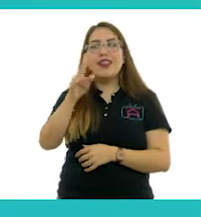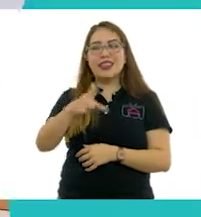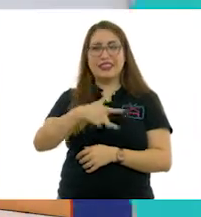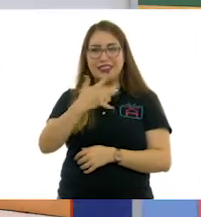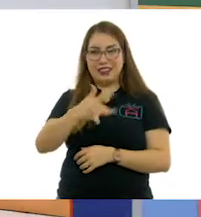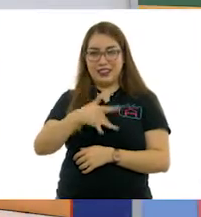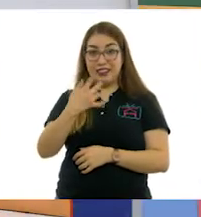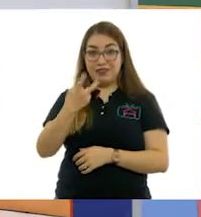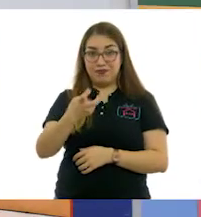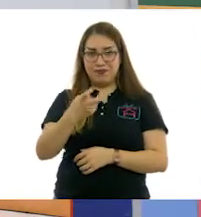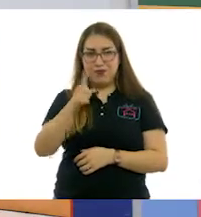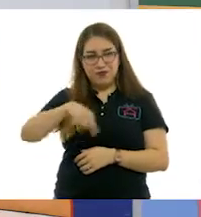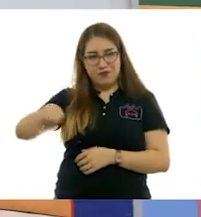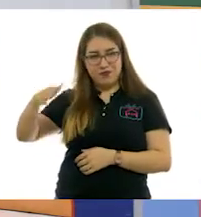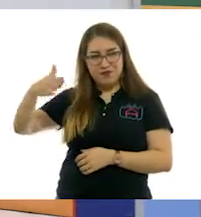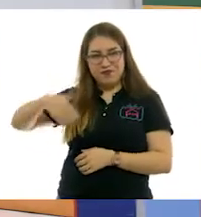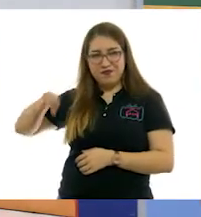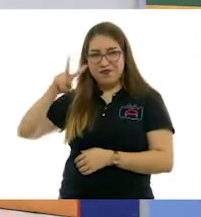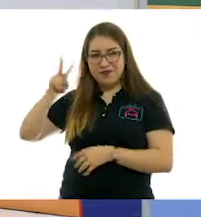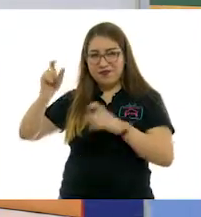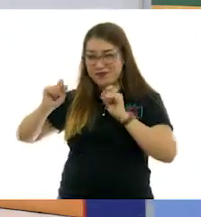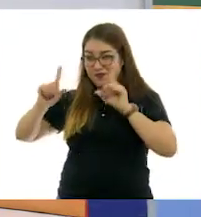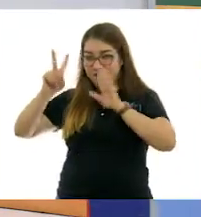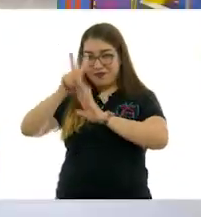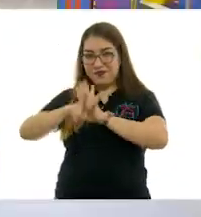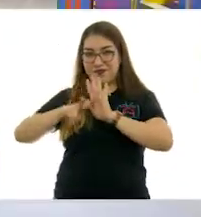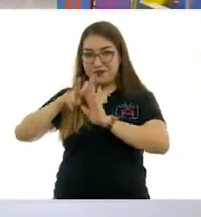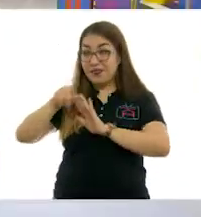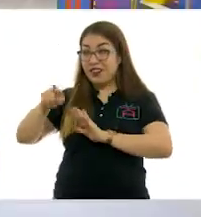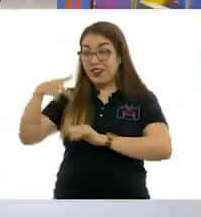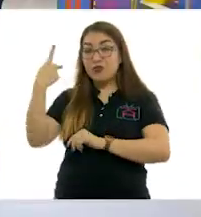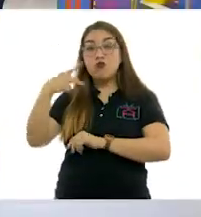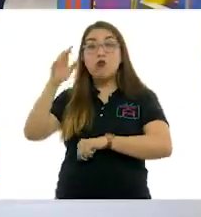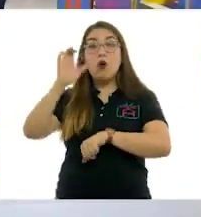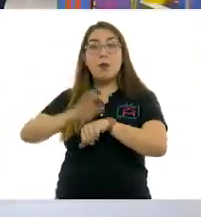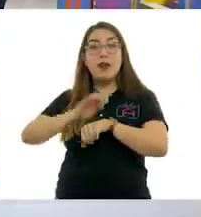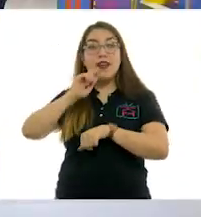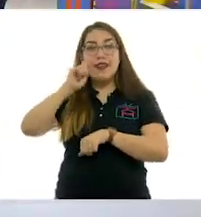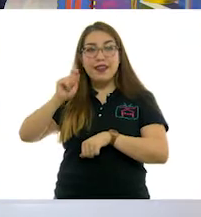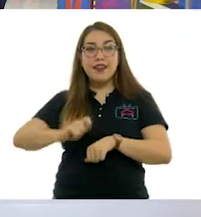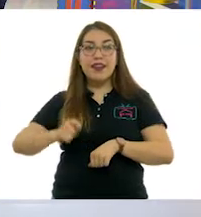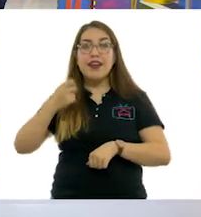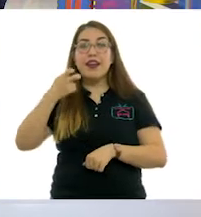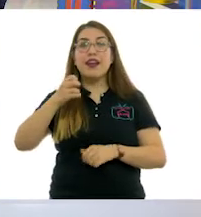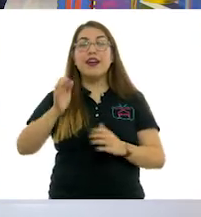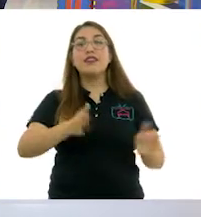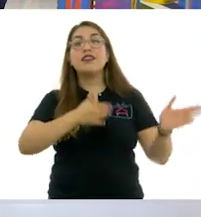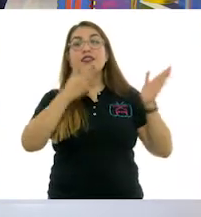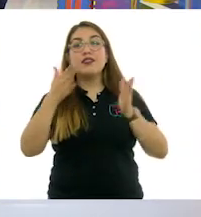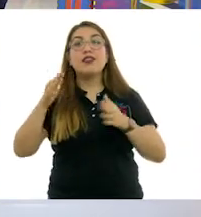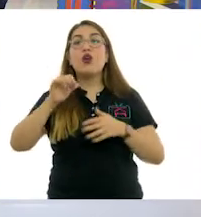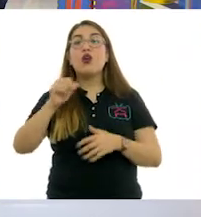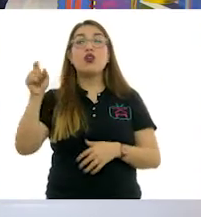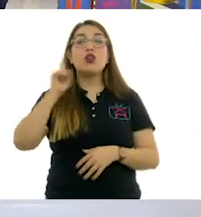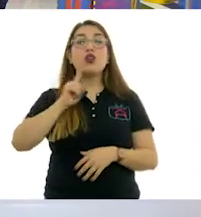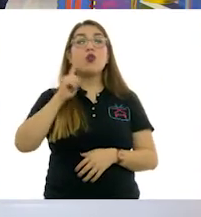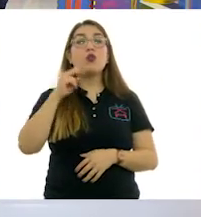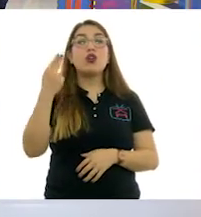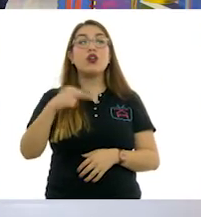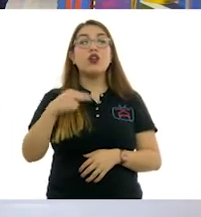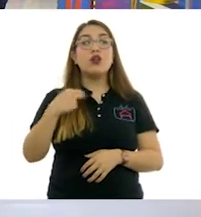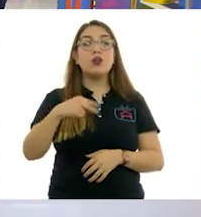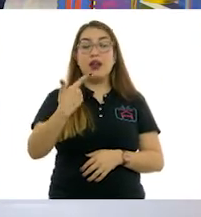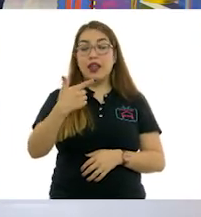en el video, ella tenía una amiga que era nuestra siguiente pintora que vamos a ver, que es Leonora Carrington.